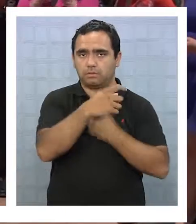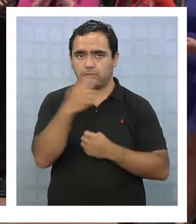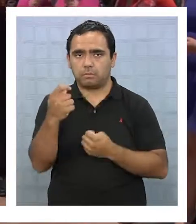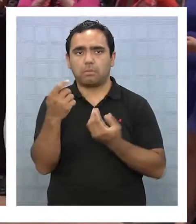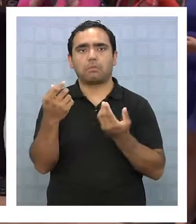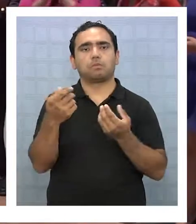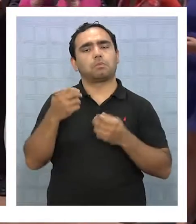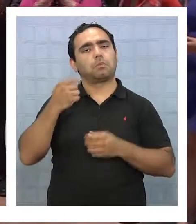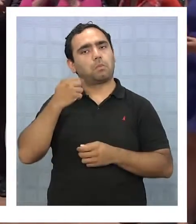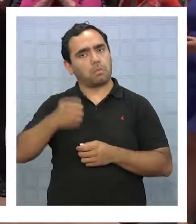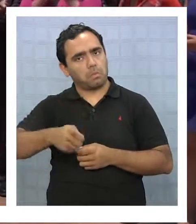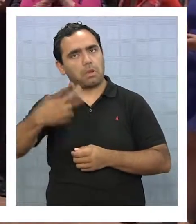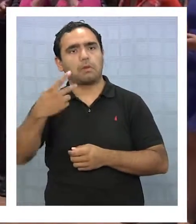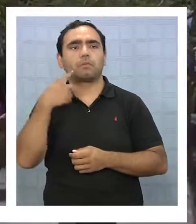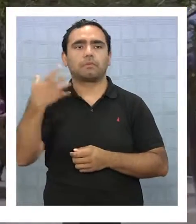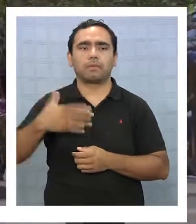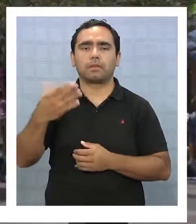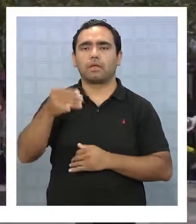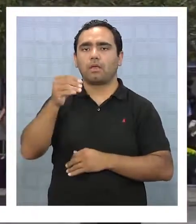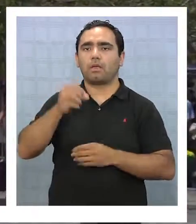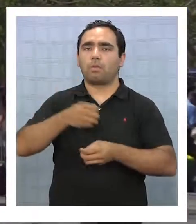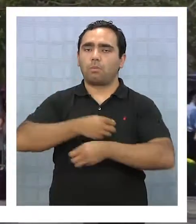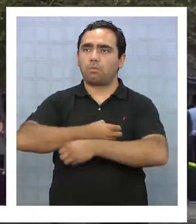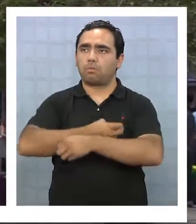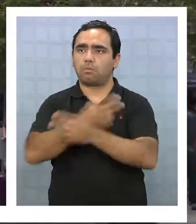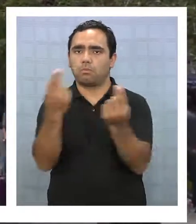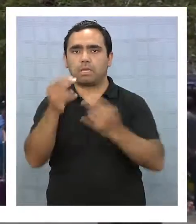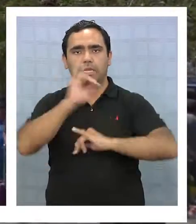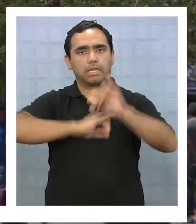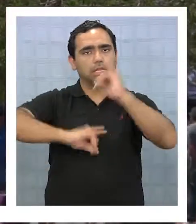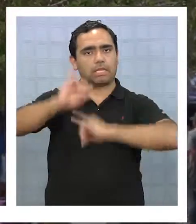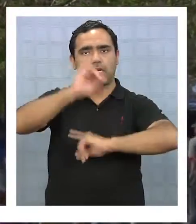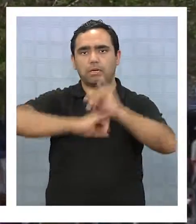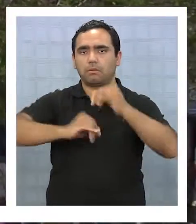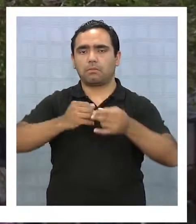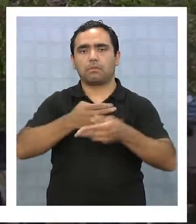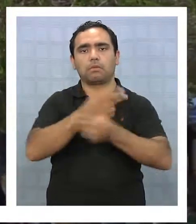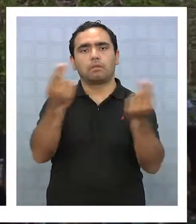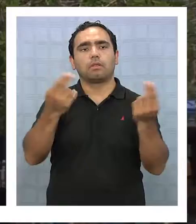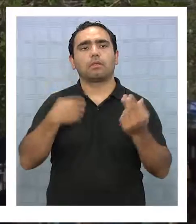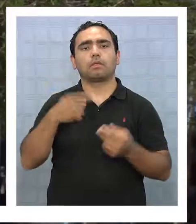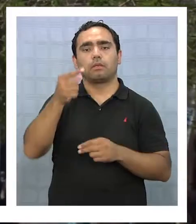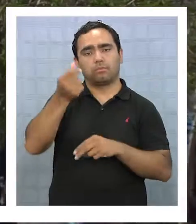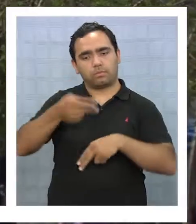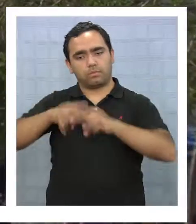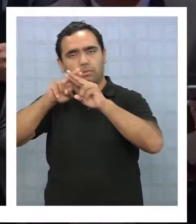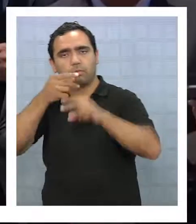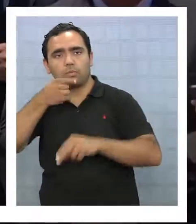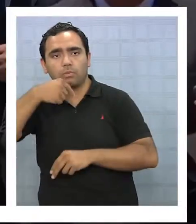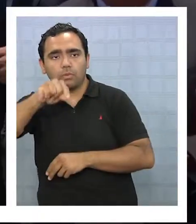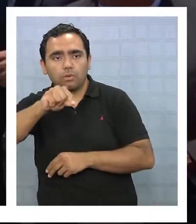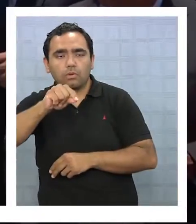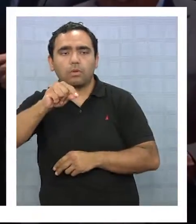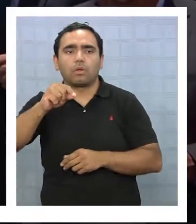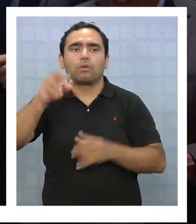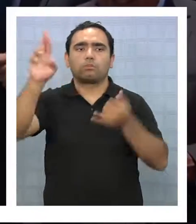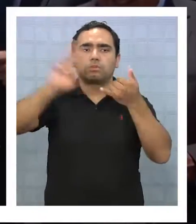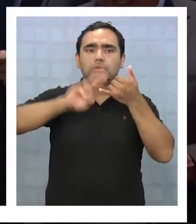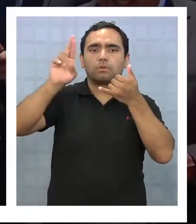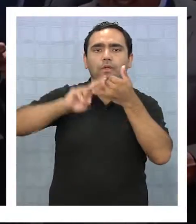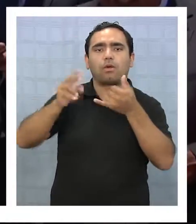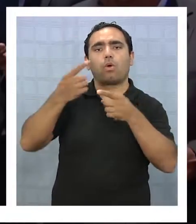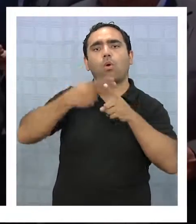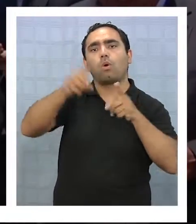pesos, que significó la puesta en marcha del Wi-Fi público en Iquique, asegurando que prontamente aprobarán montos para una posible conexión de las demás